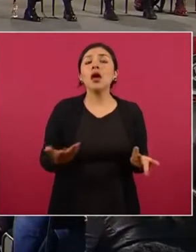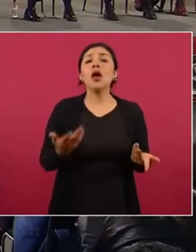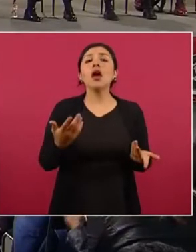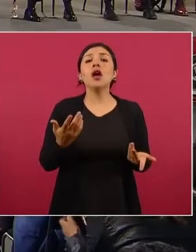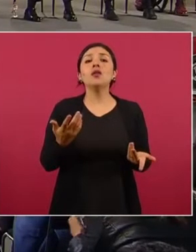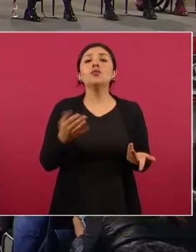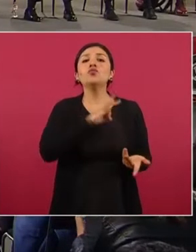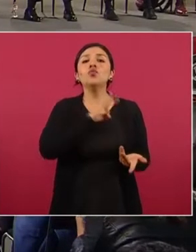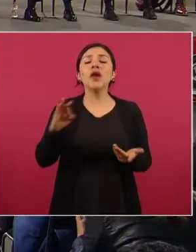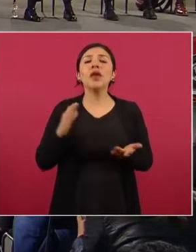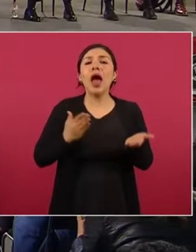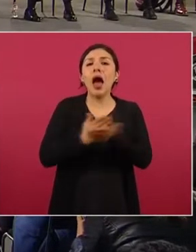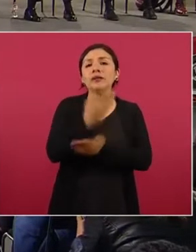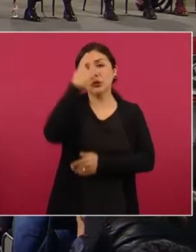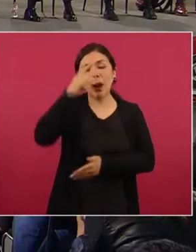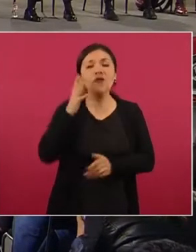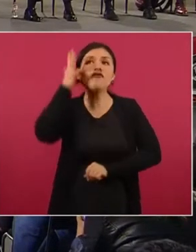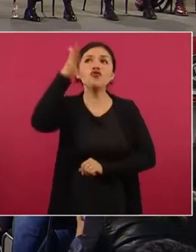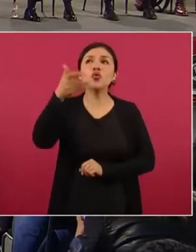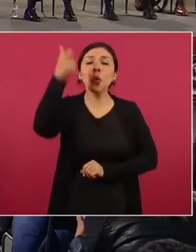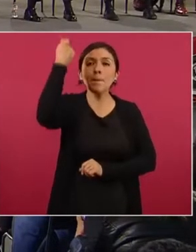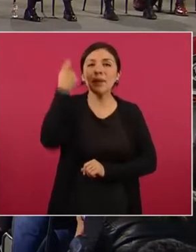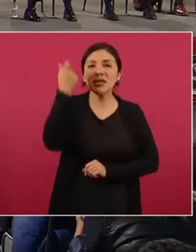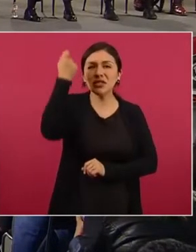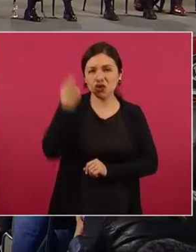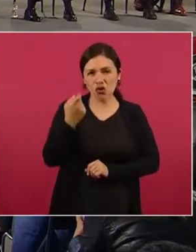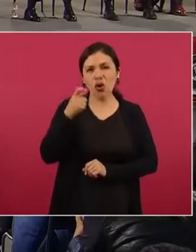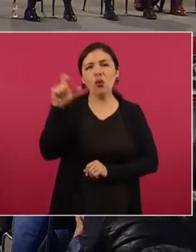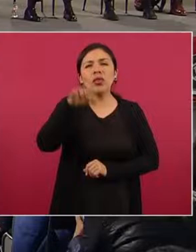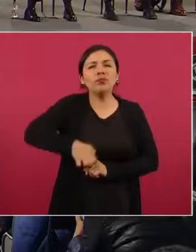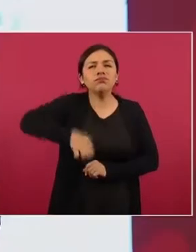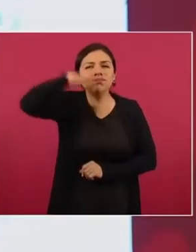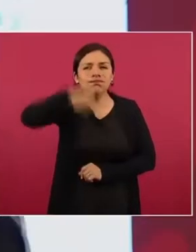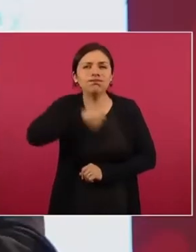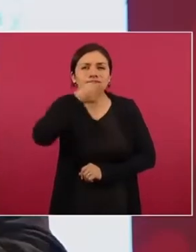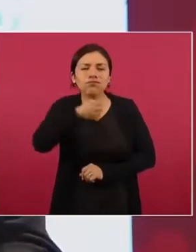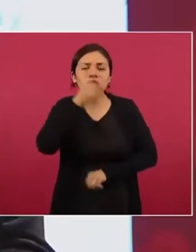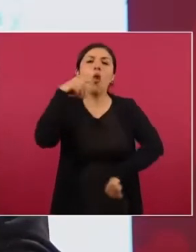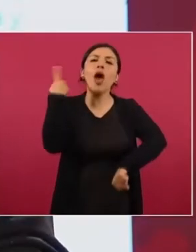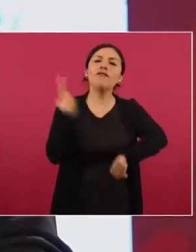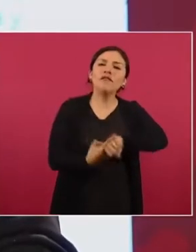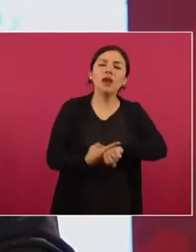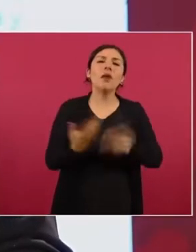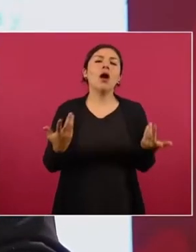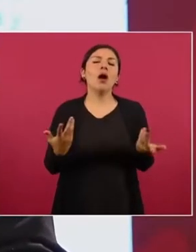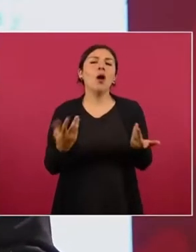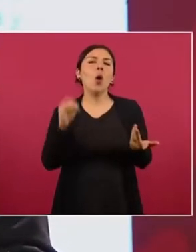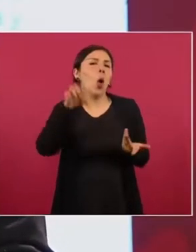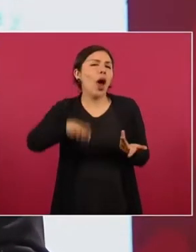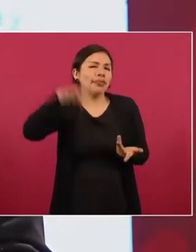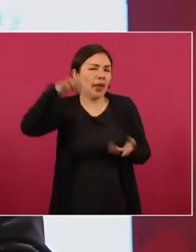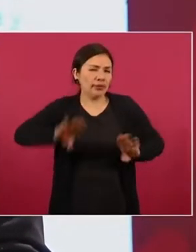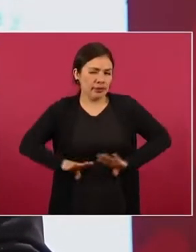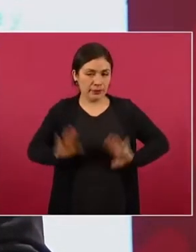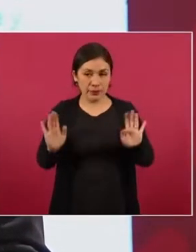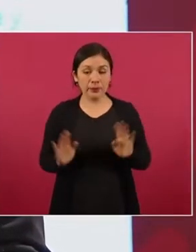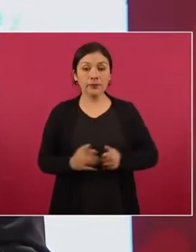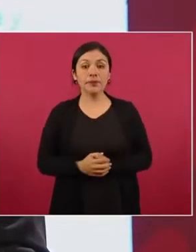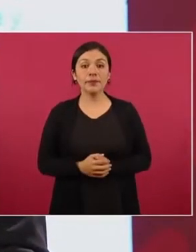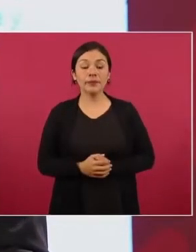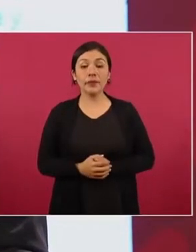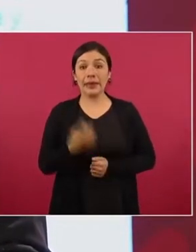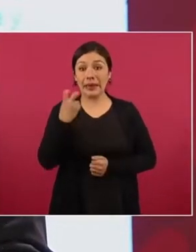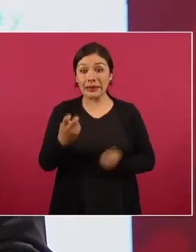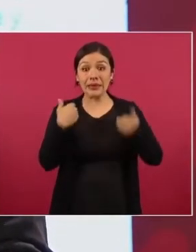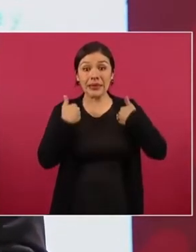de acceso a una pensión por cesantía, por enfermedad o por edad. En este